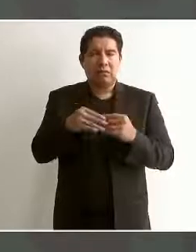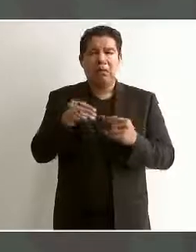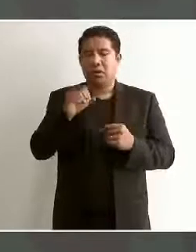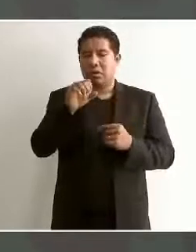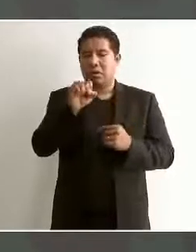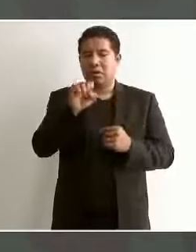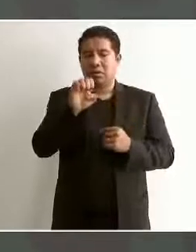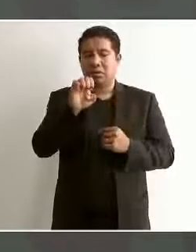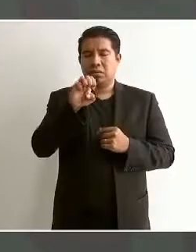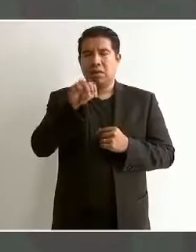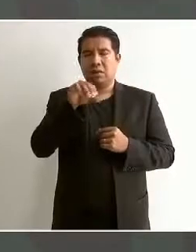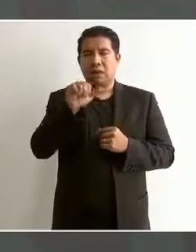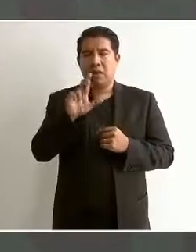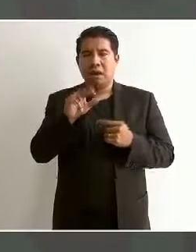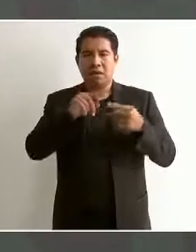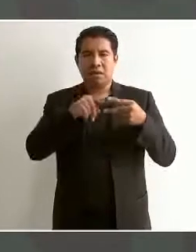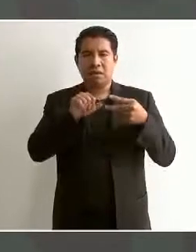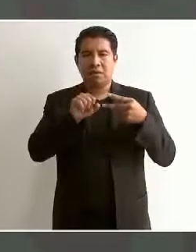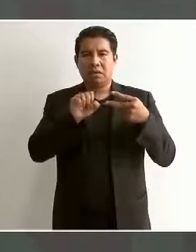y la Secretaría de Defensa Nacional